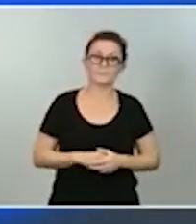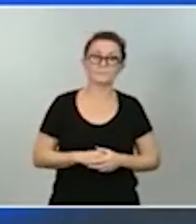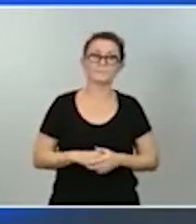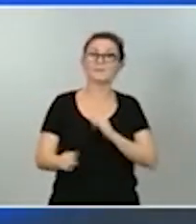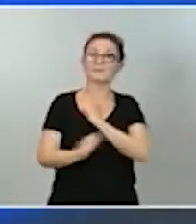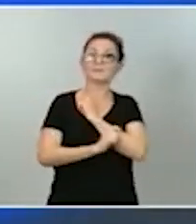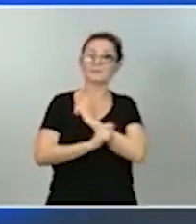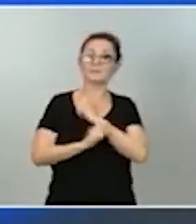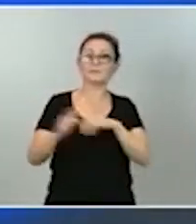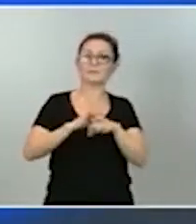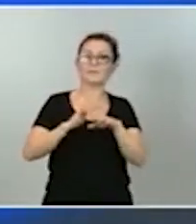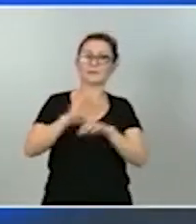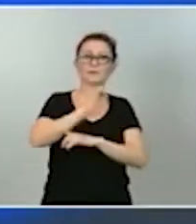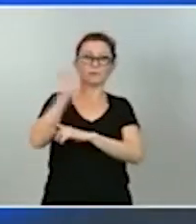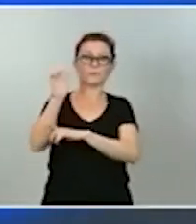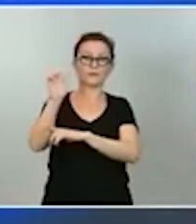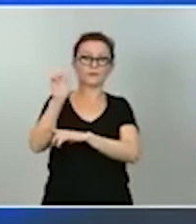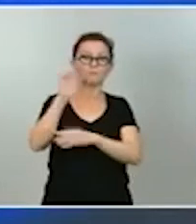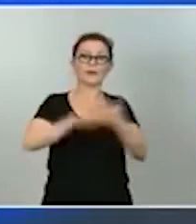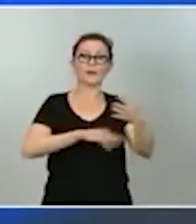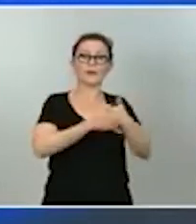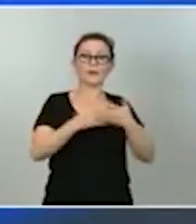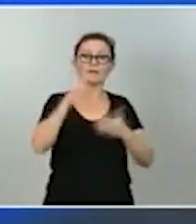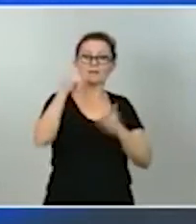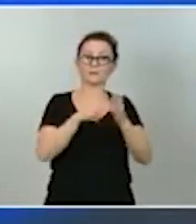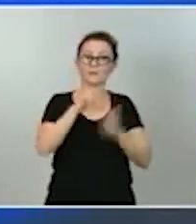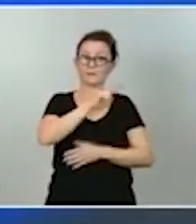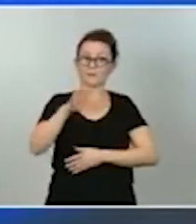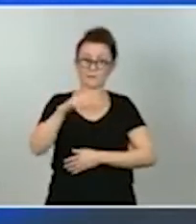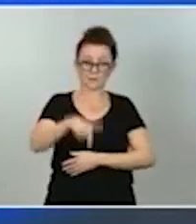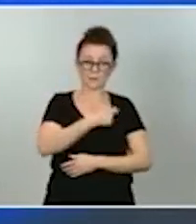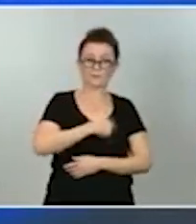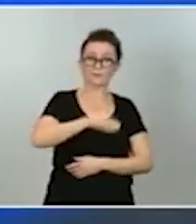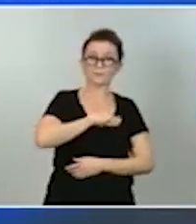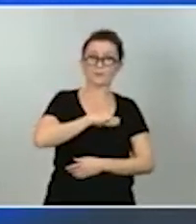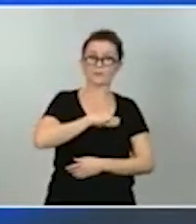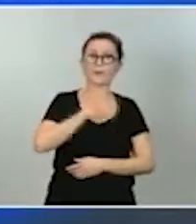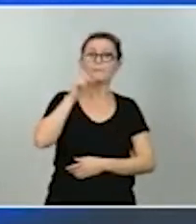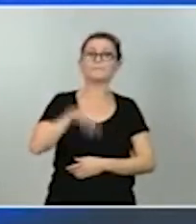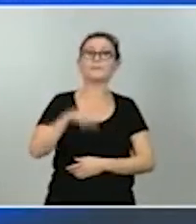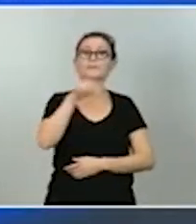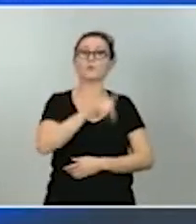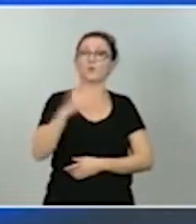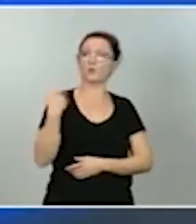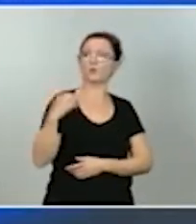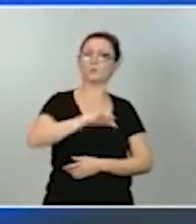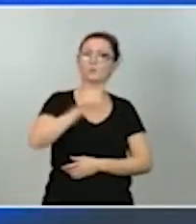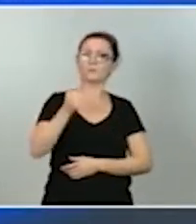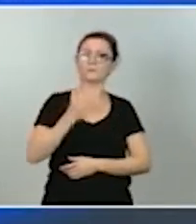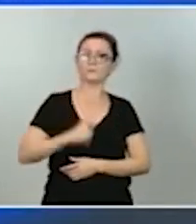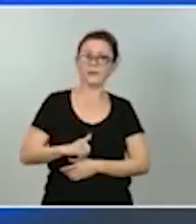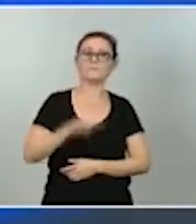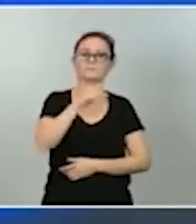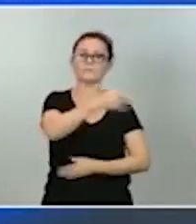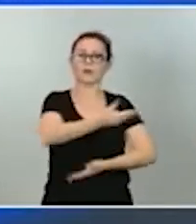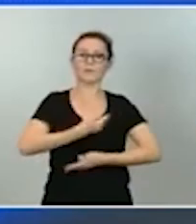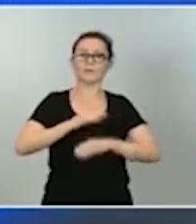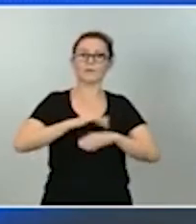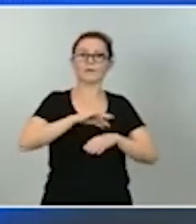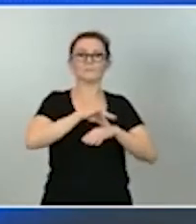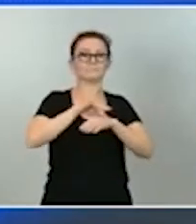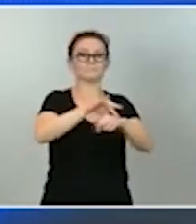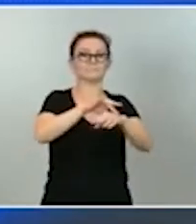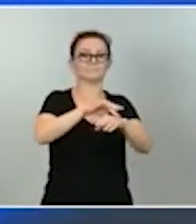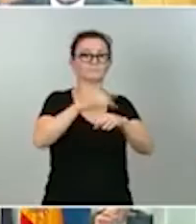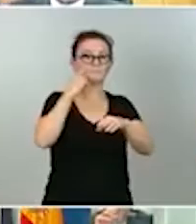europea la agenda española digital 2025 que aprobamos el pasado mes de julio será la hoja de ruta para guiar la acción en este